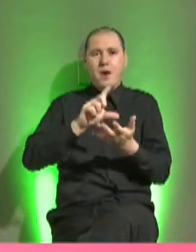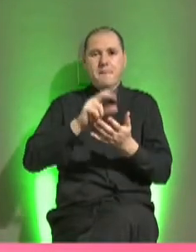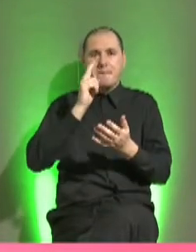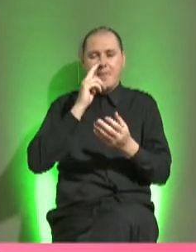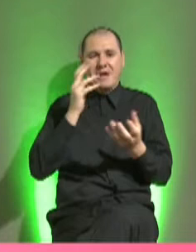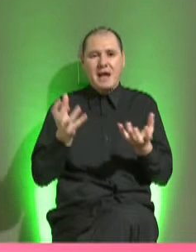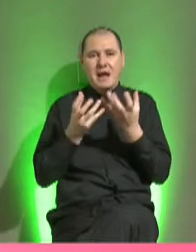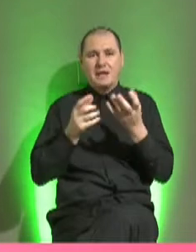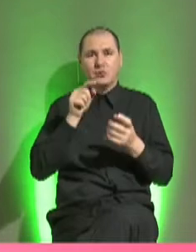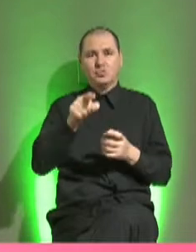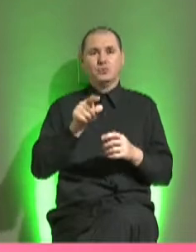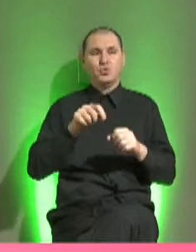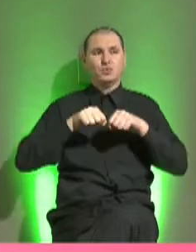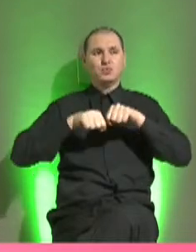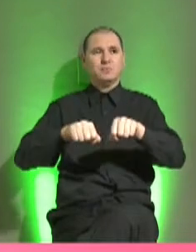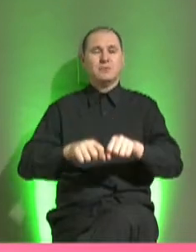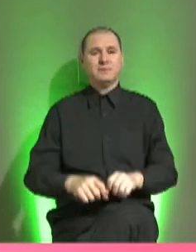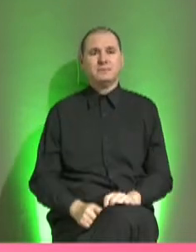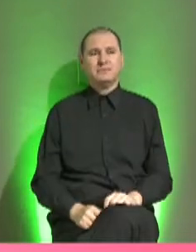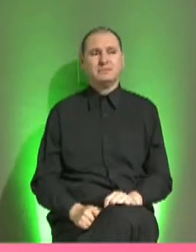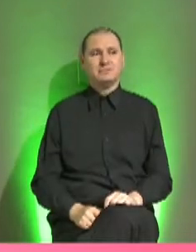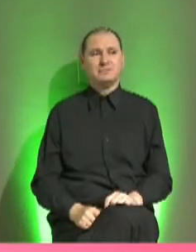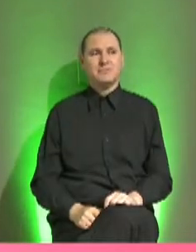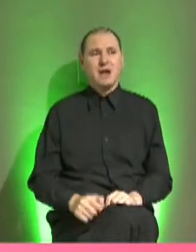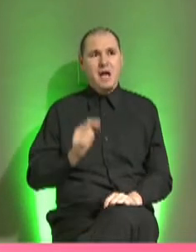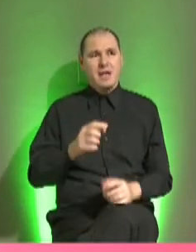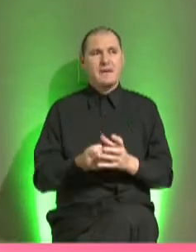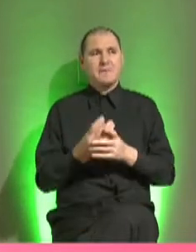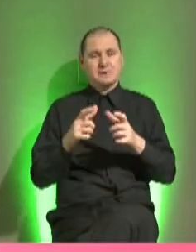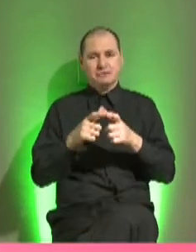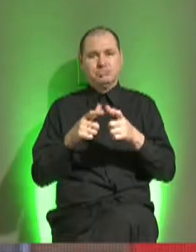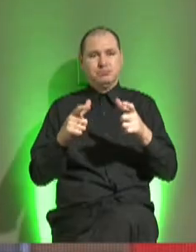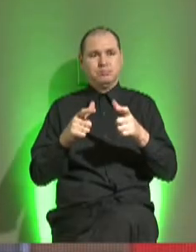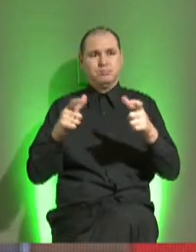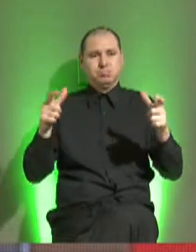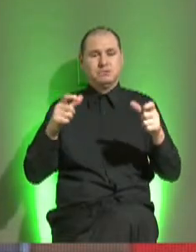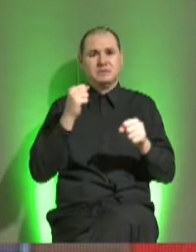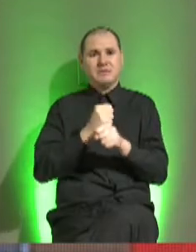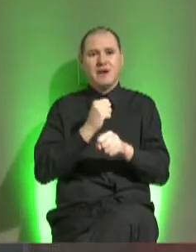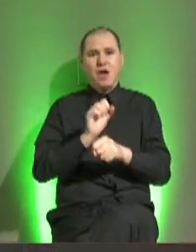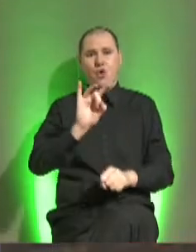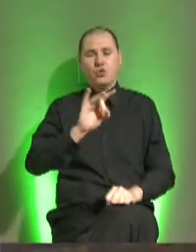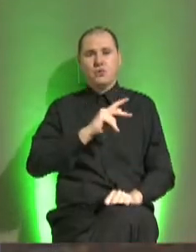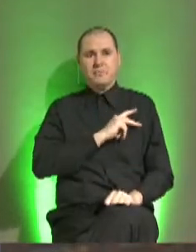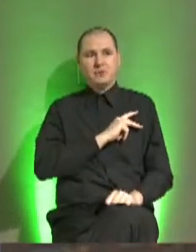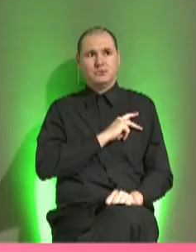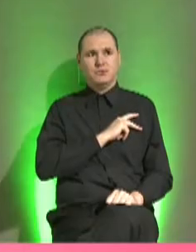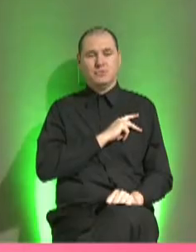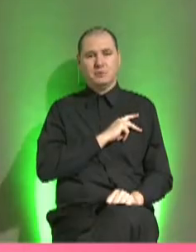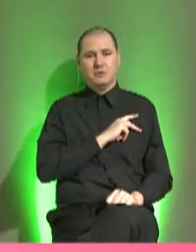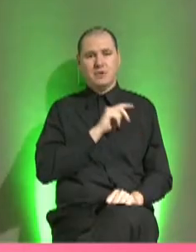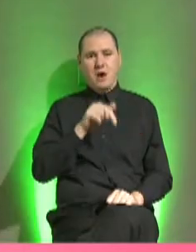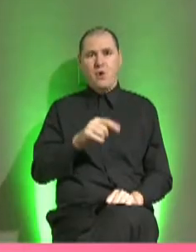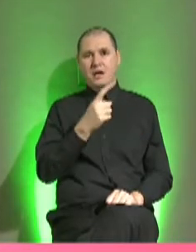era tu súper. De ahí empezamos a crecer, de comenzar a trabajar ocho personas, actualmente somos